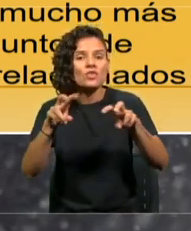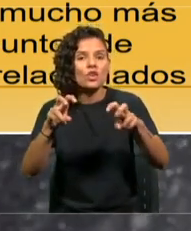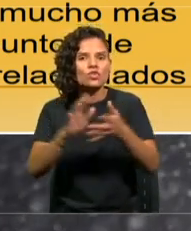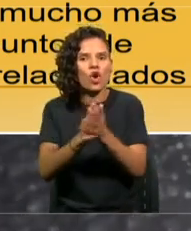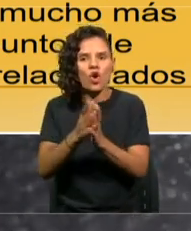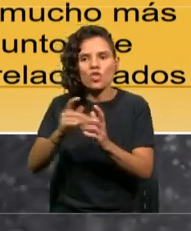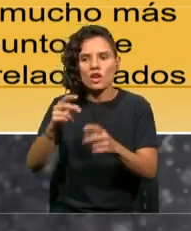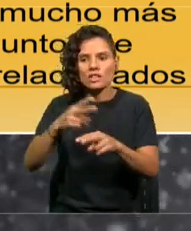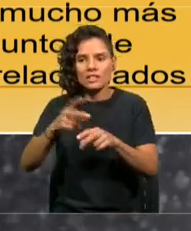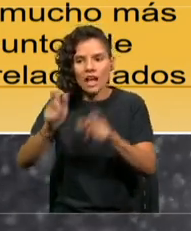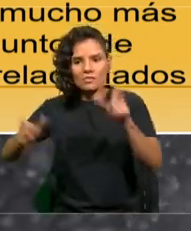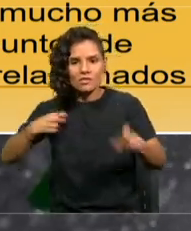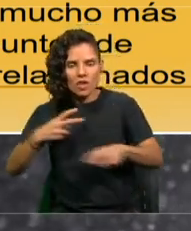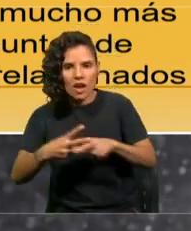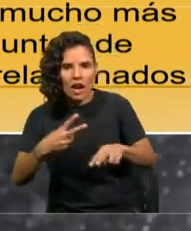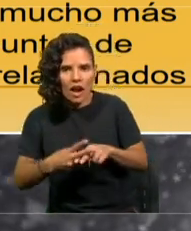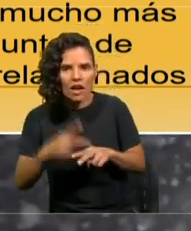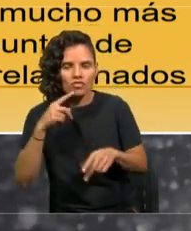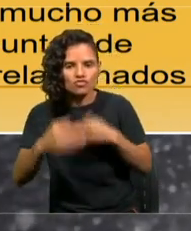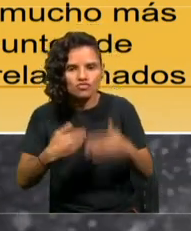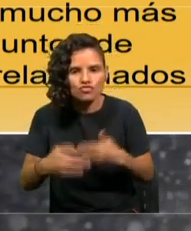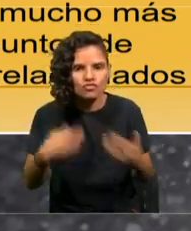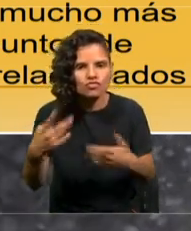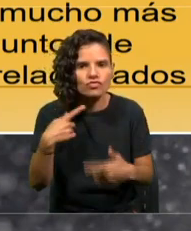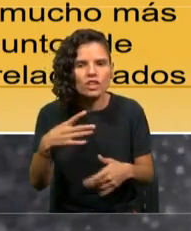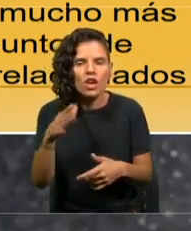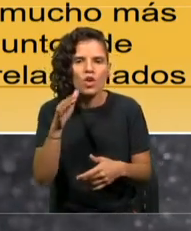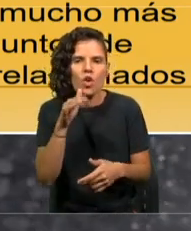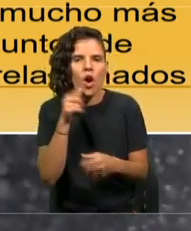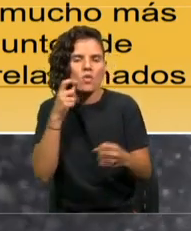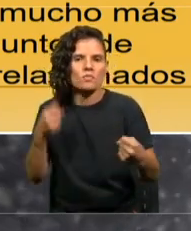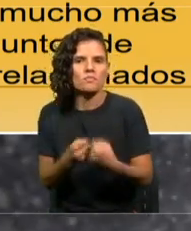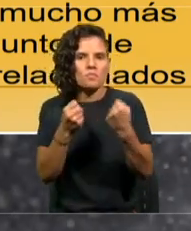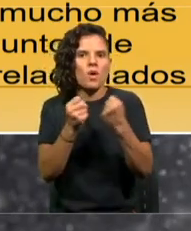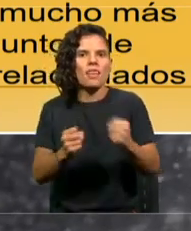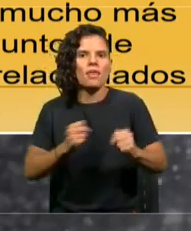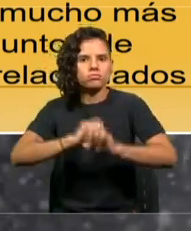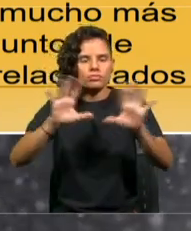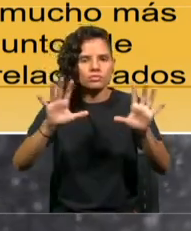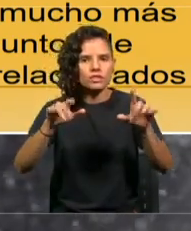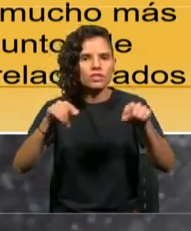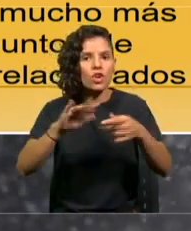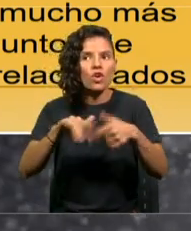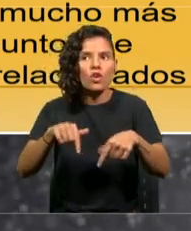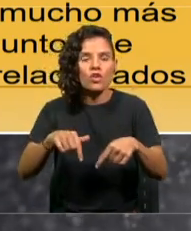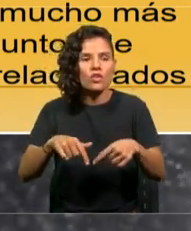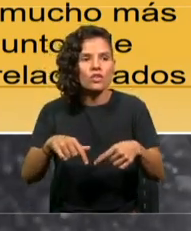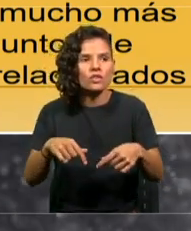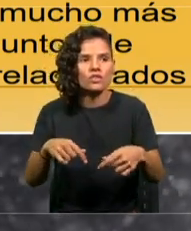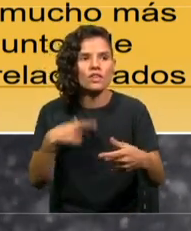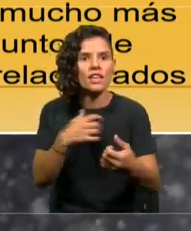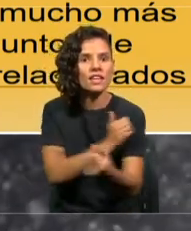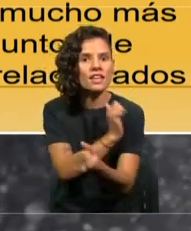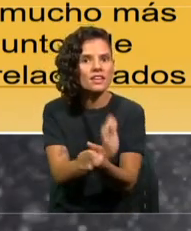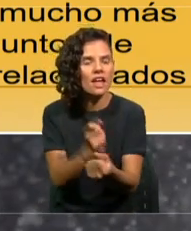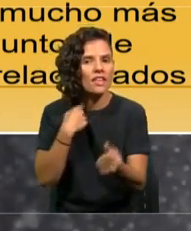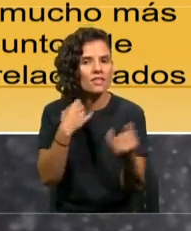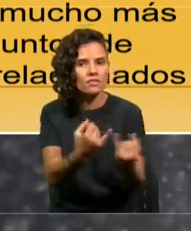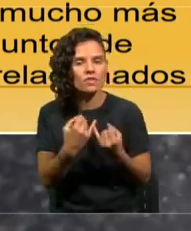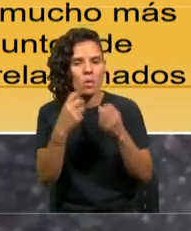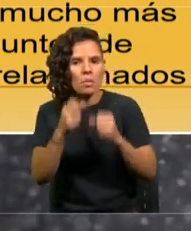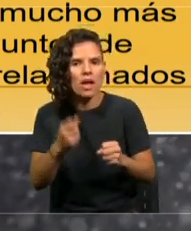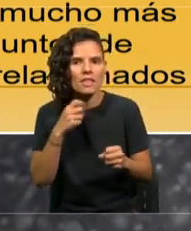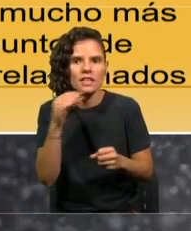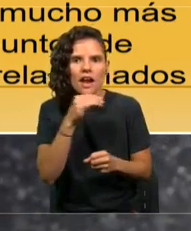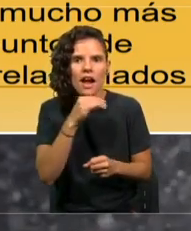humana. acelerado por las nuevas tecnologías de la información, esto puede ocurrir en escalas de tiempo mucho más